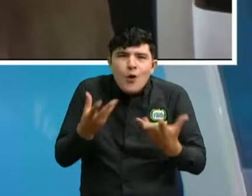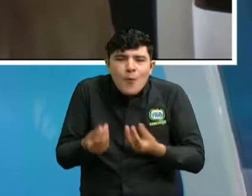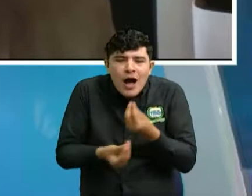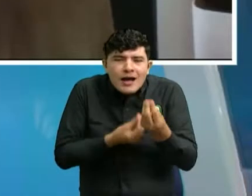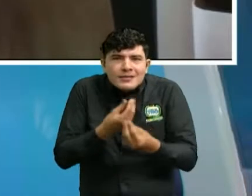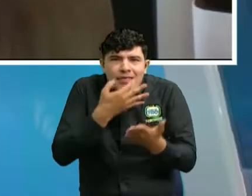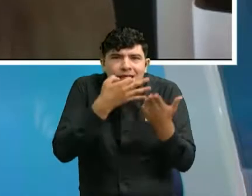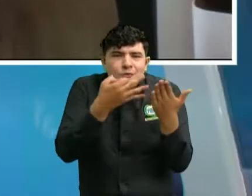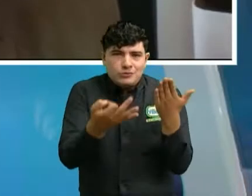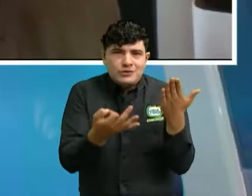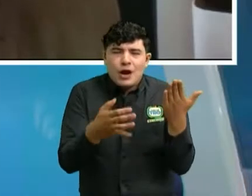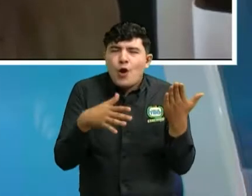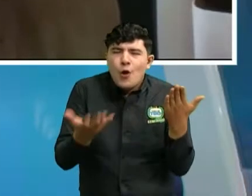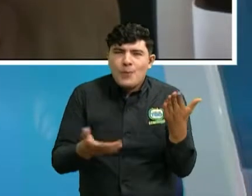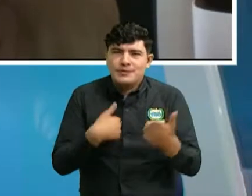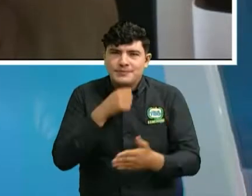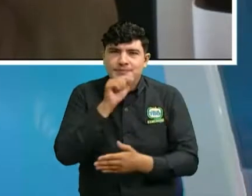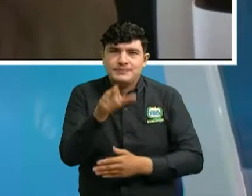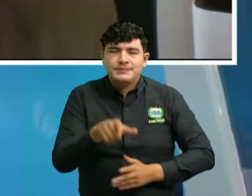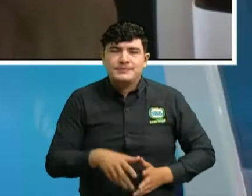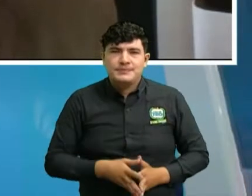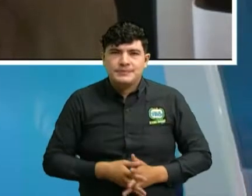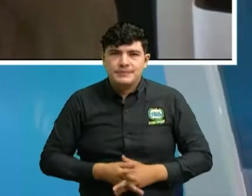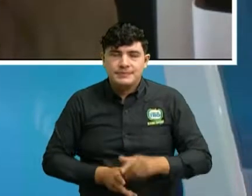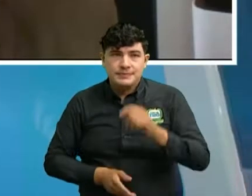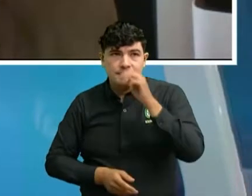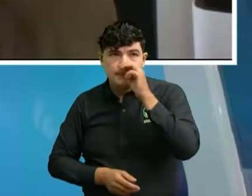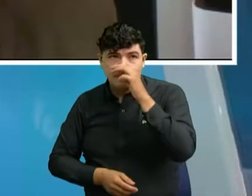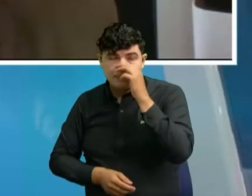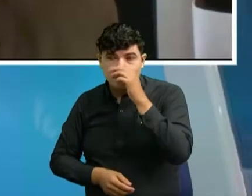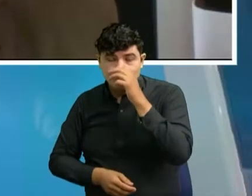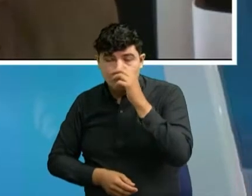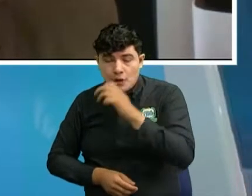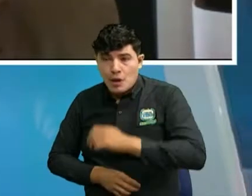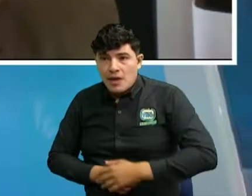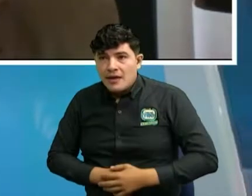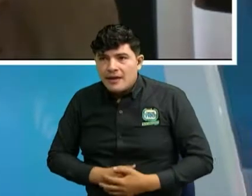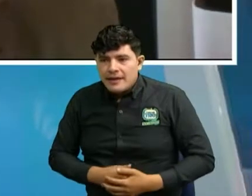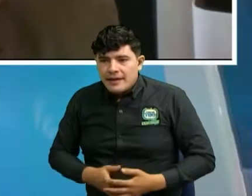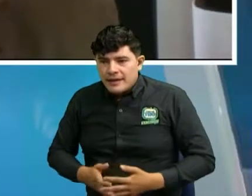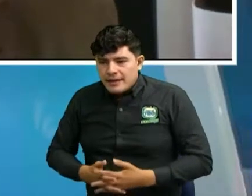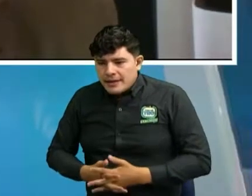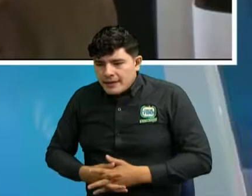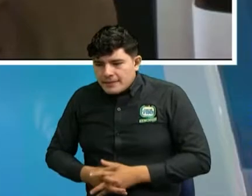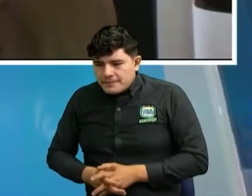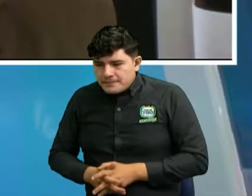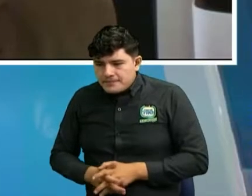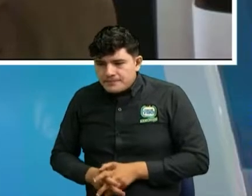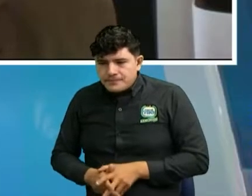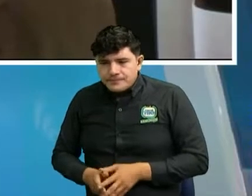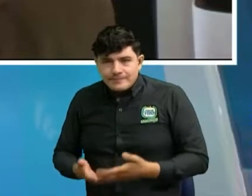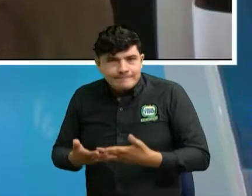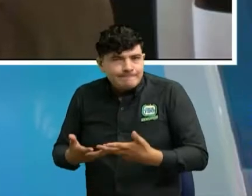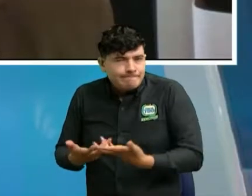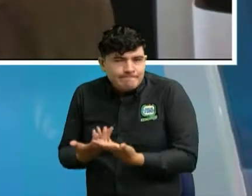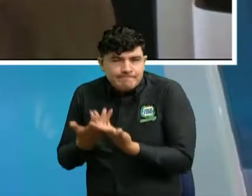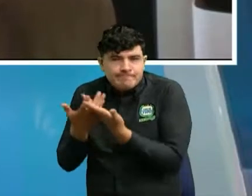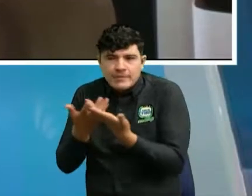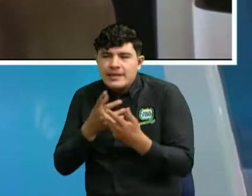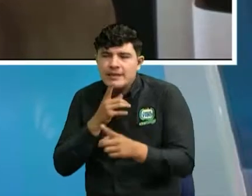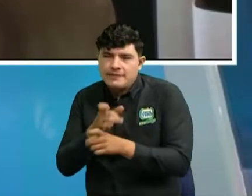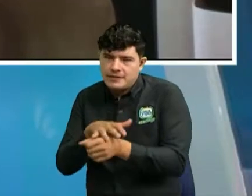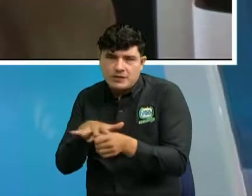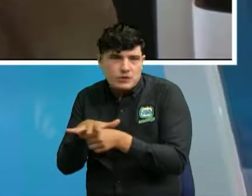Pues resulta bastante, digamos, impotente para las personas que son víctimas porque los